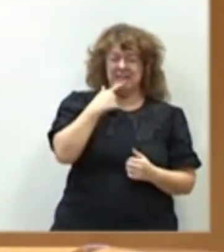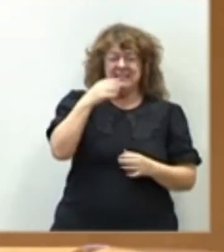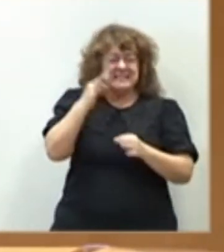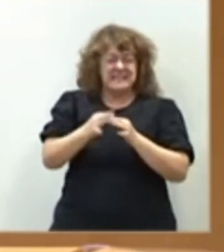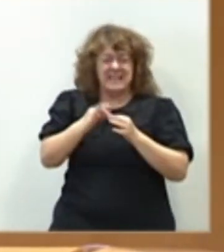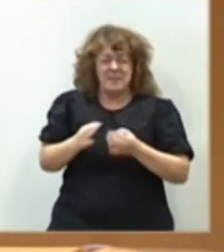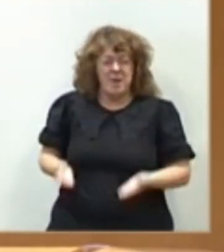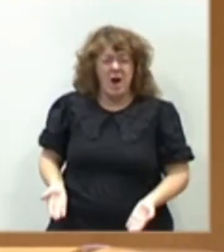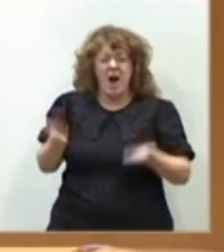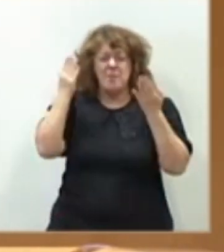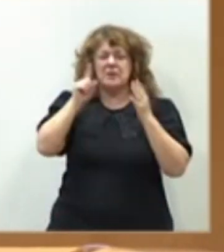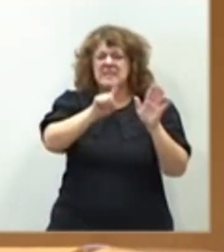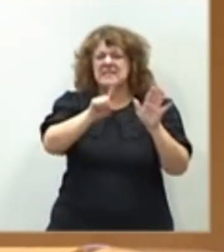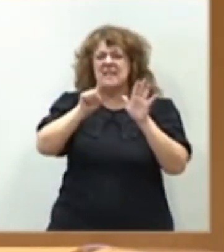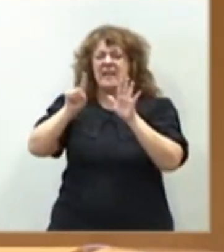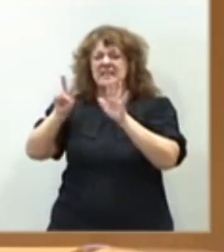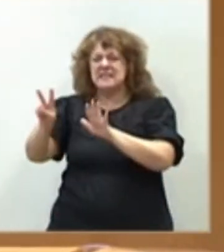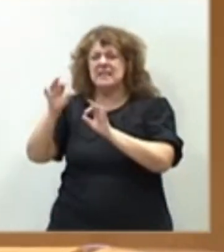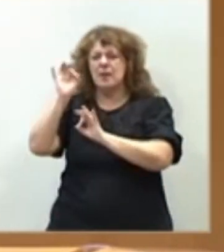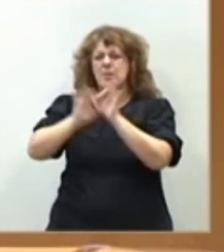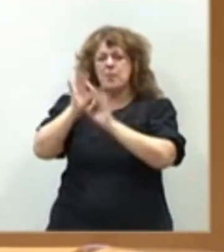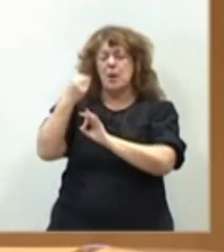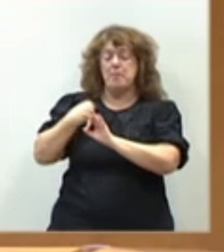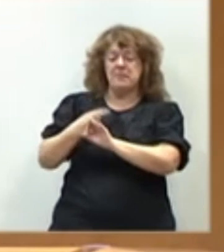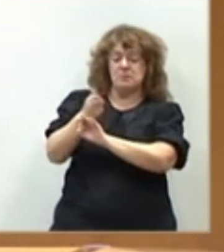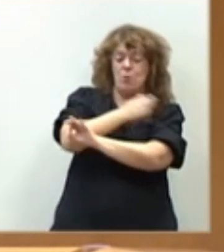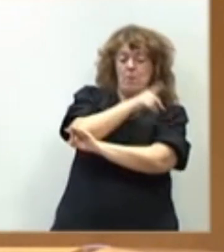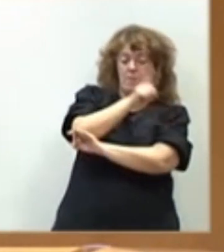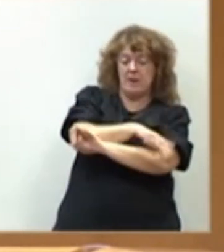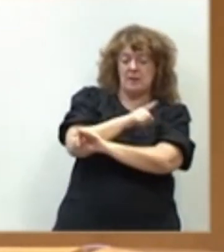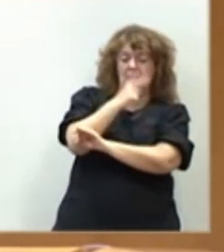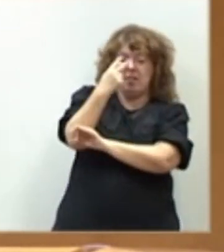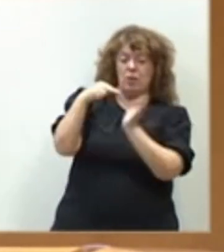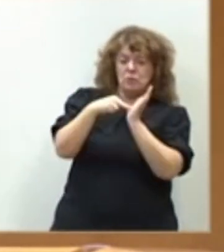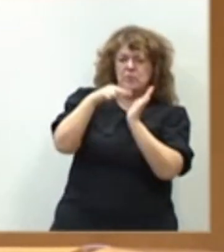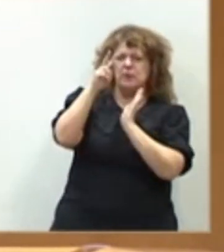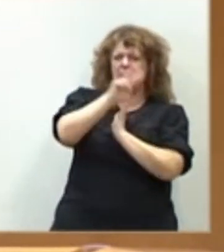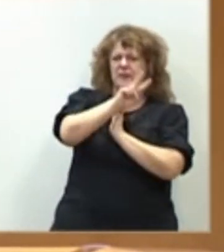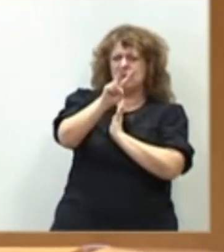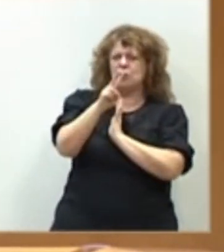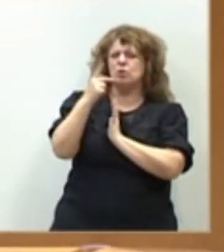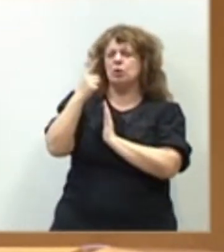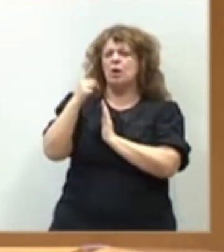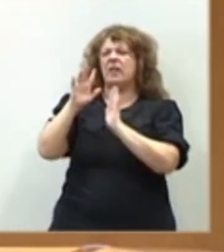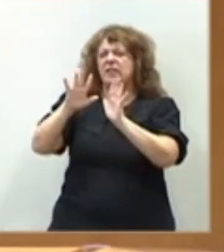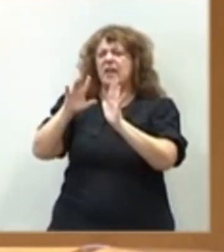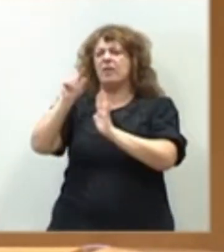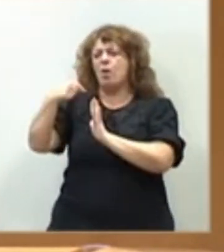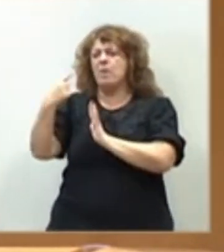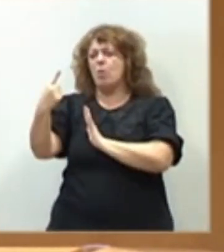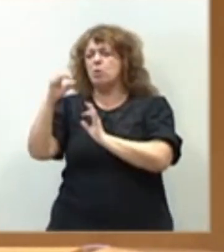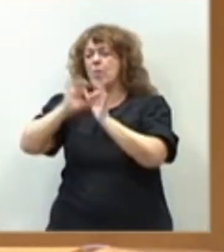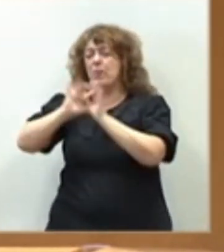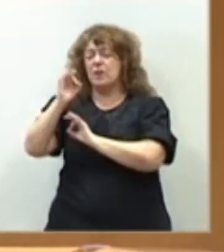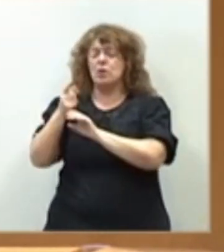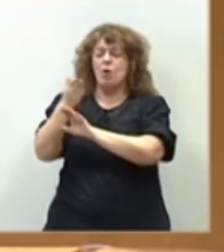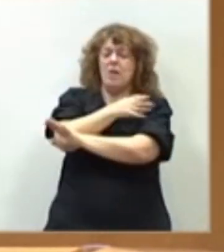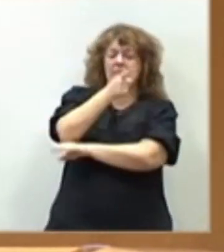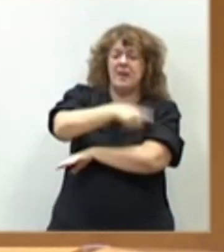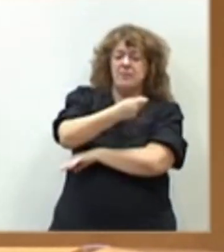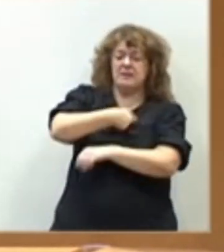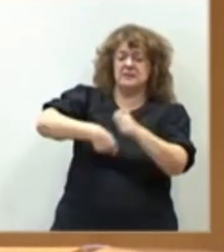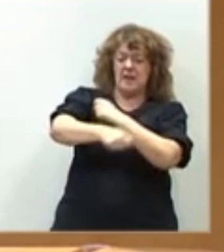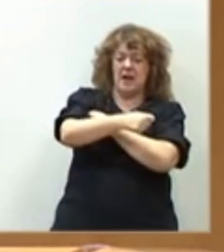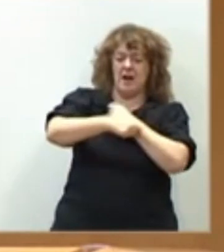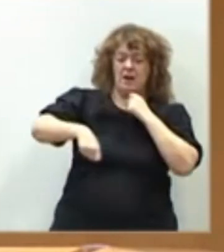experimentó un aumento de un 67% respecto del mismo mes de 2022 y del 10,1% respecto del mes de agosto. Su mayor